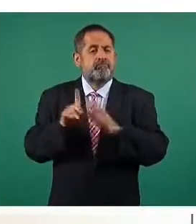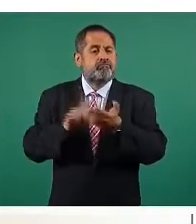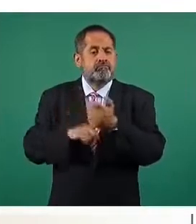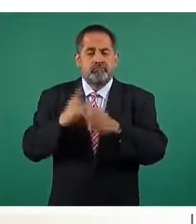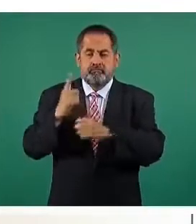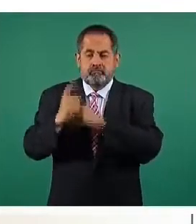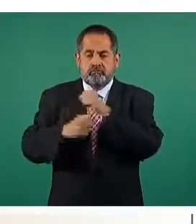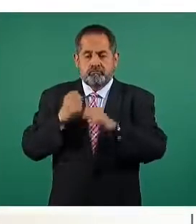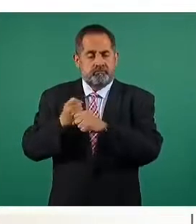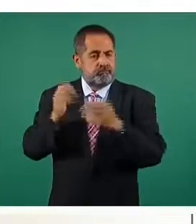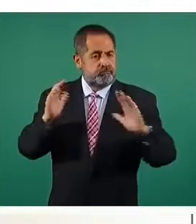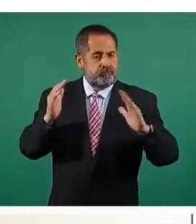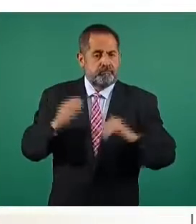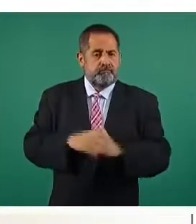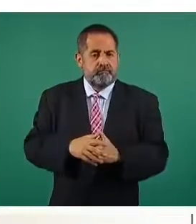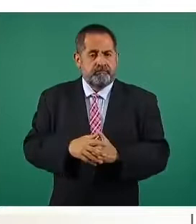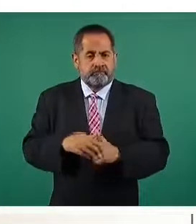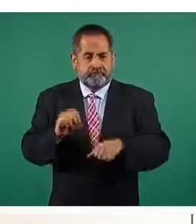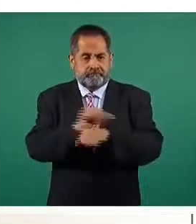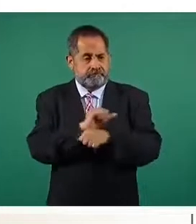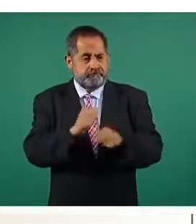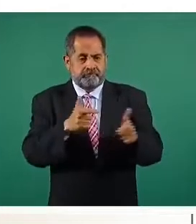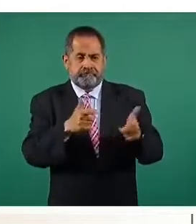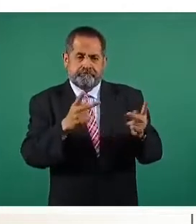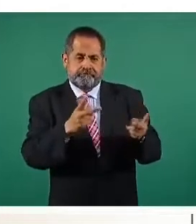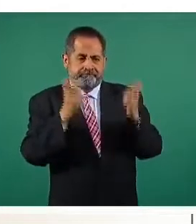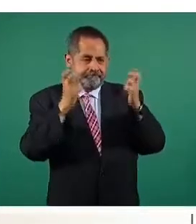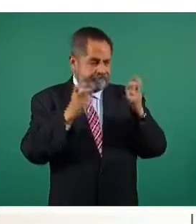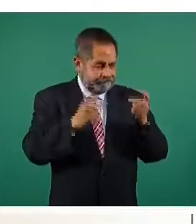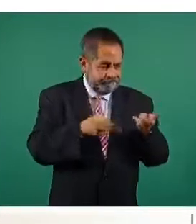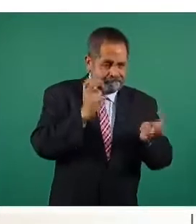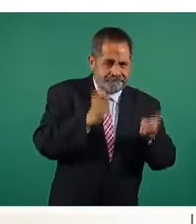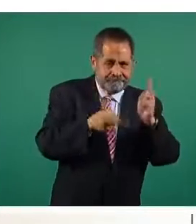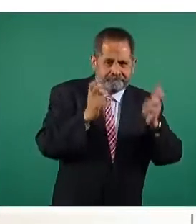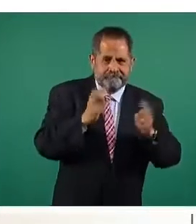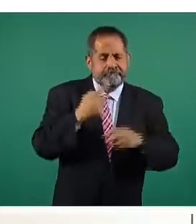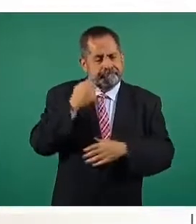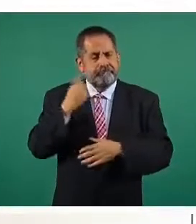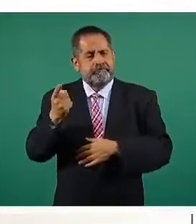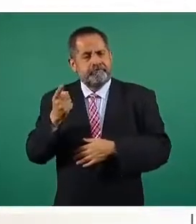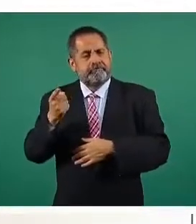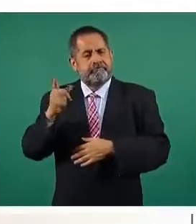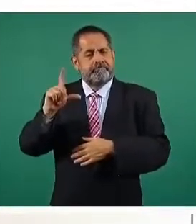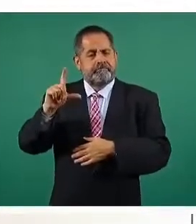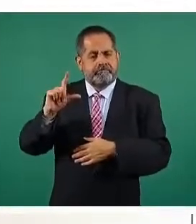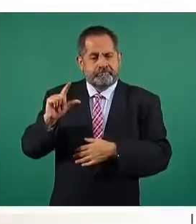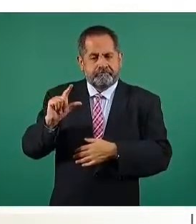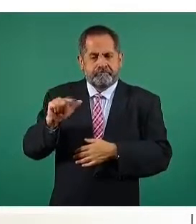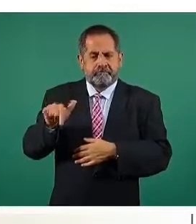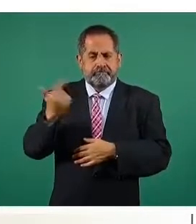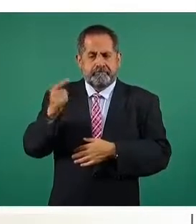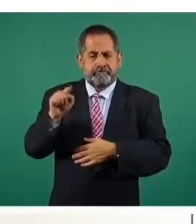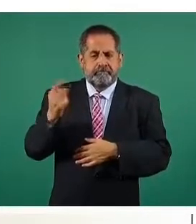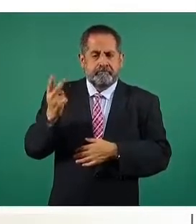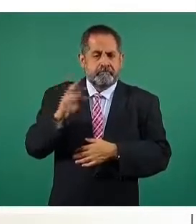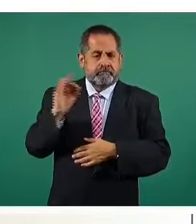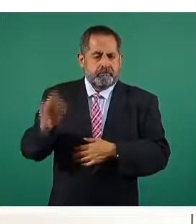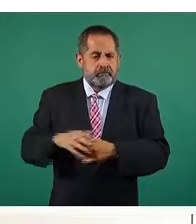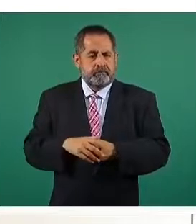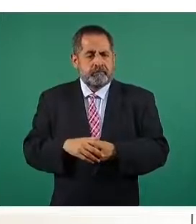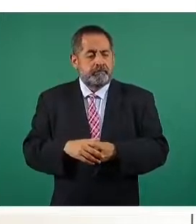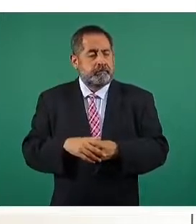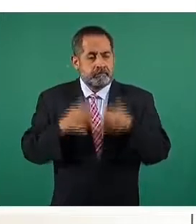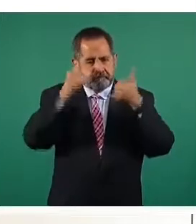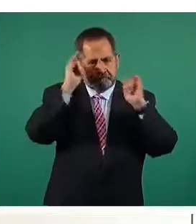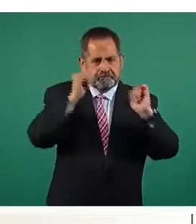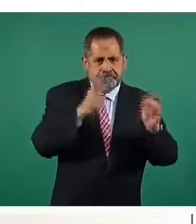al año anterior. El robo de vehículo automotor, ya veíamos una tendencia a la baja de doce punto dos, en robo de